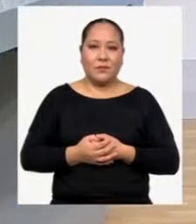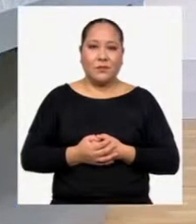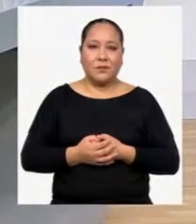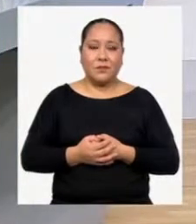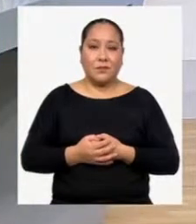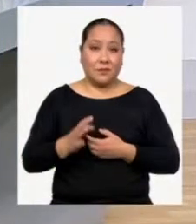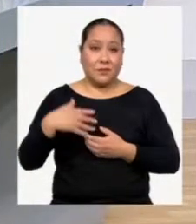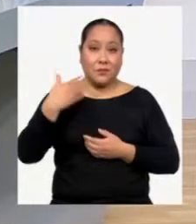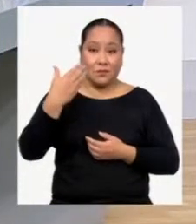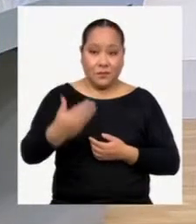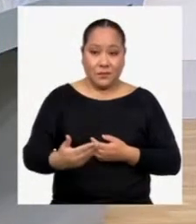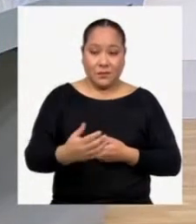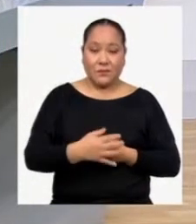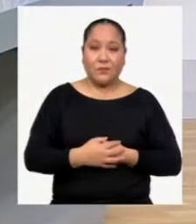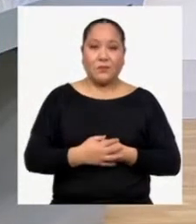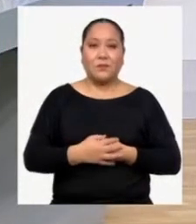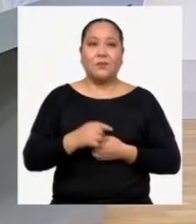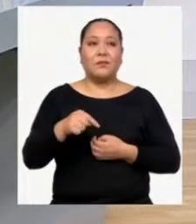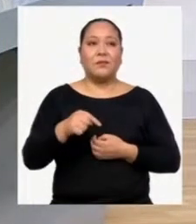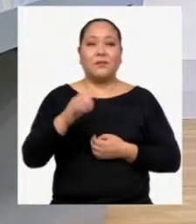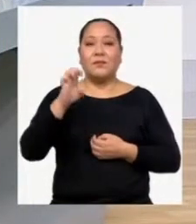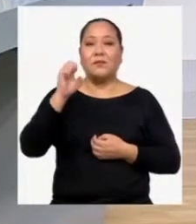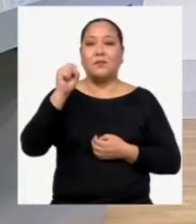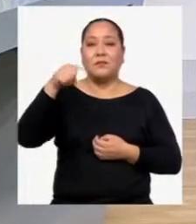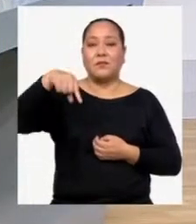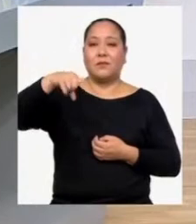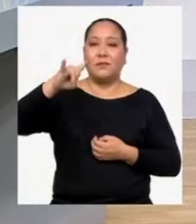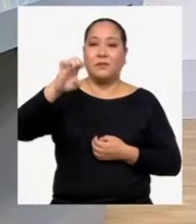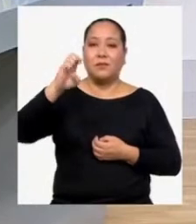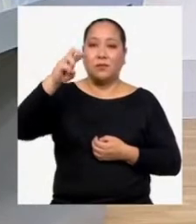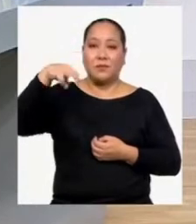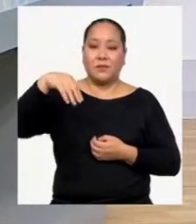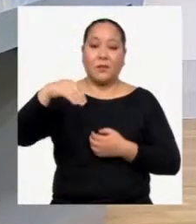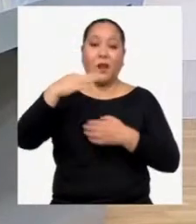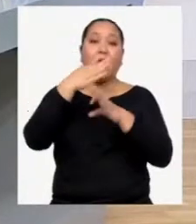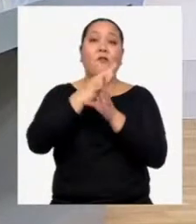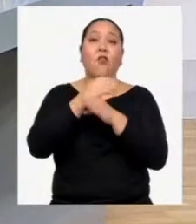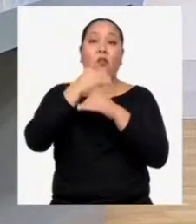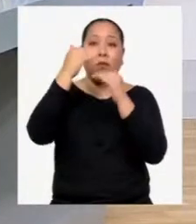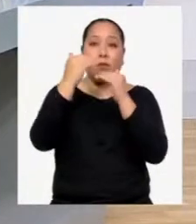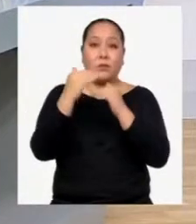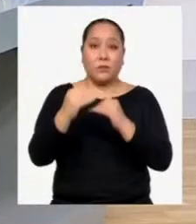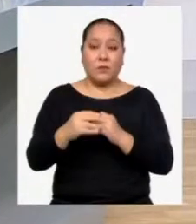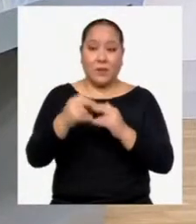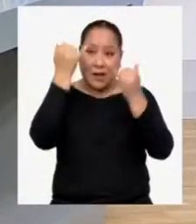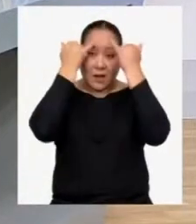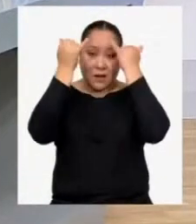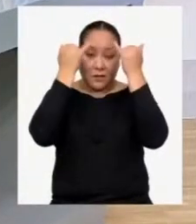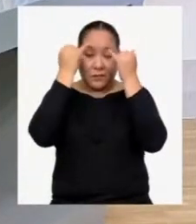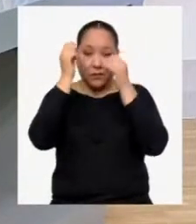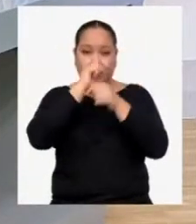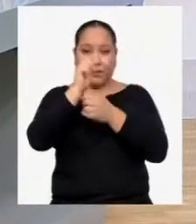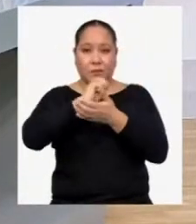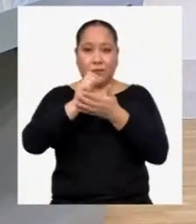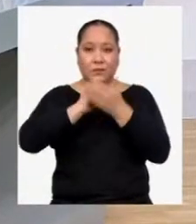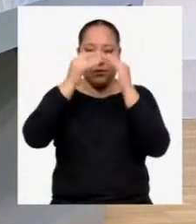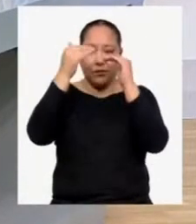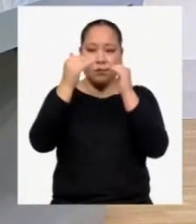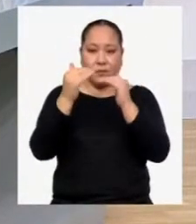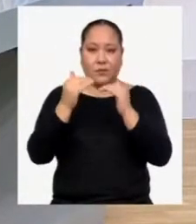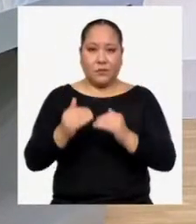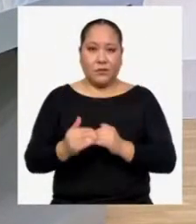Siguiente paso, el esquema. aquí coloqué de manera breve las ideas que desarrollé en la escritura del borrador.